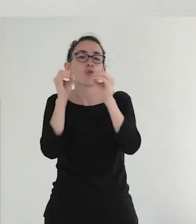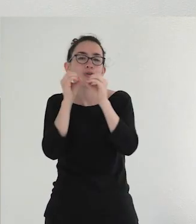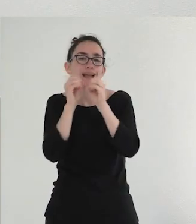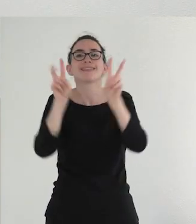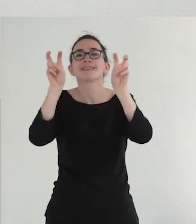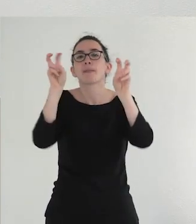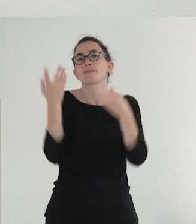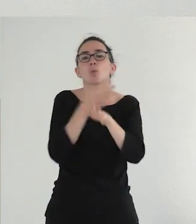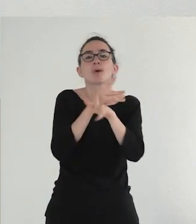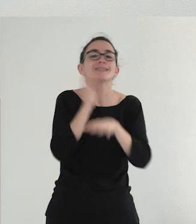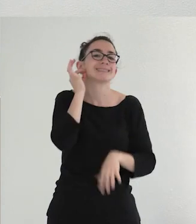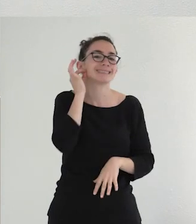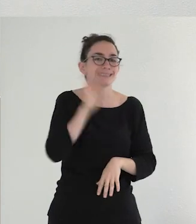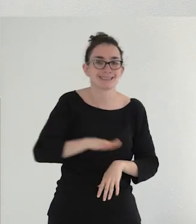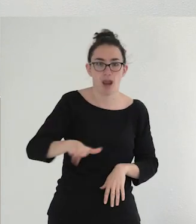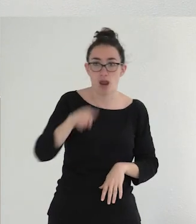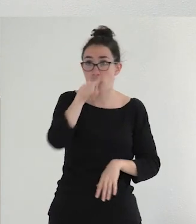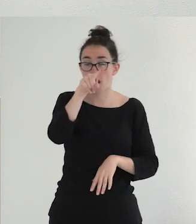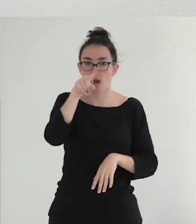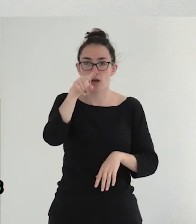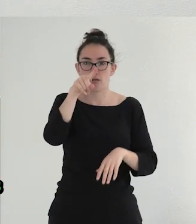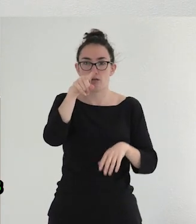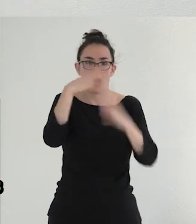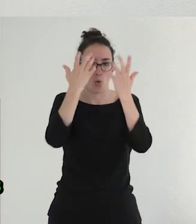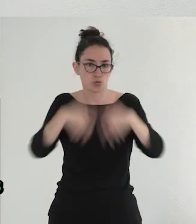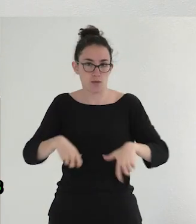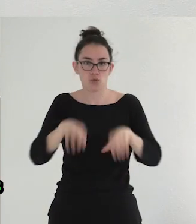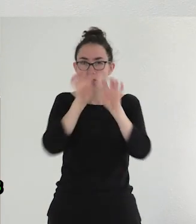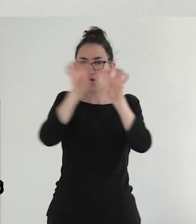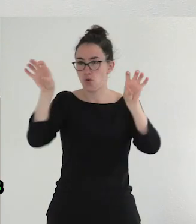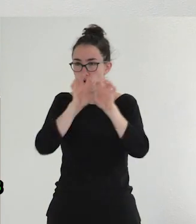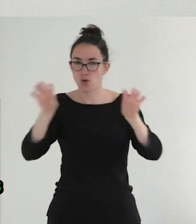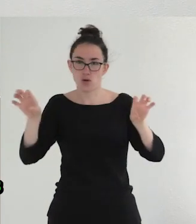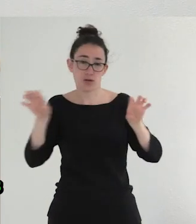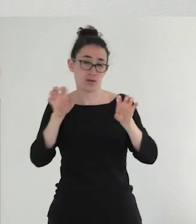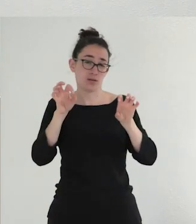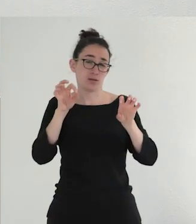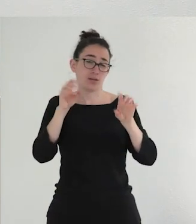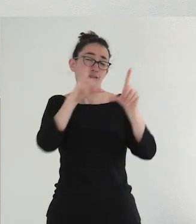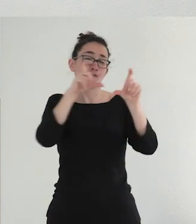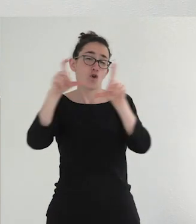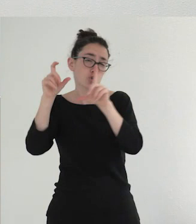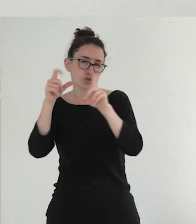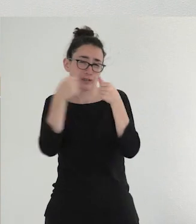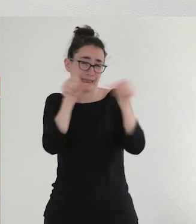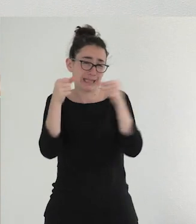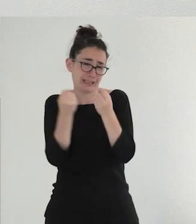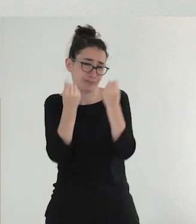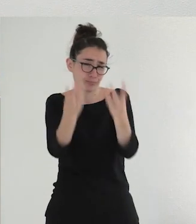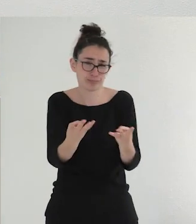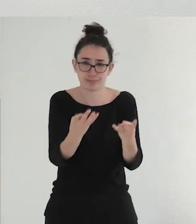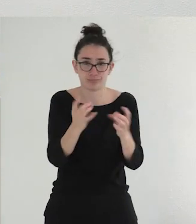Juguetes, Niña, pues el algoritmo de Google, que lo único que hace es proponernos todas las imágenes que más veces fueron etiquetadas con esas palabras, nos propone eso. Es un